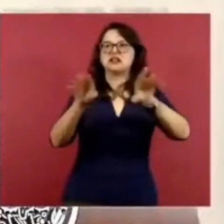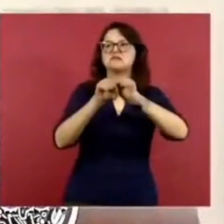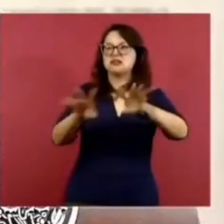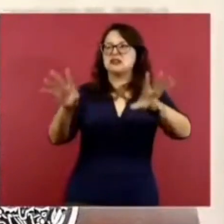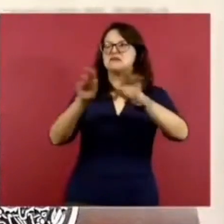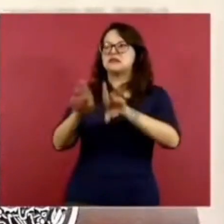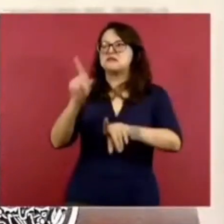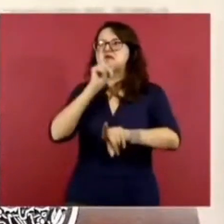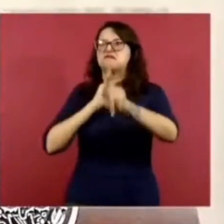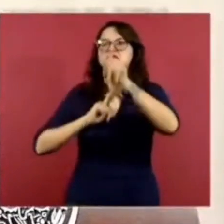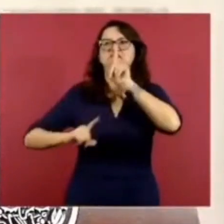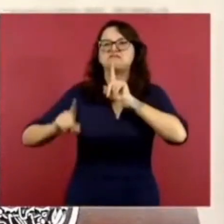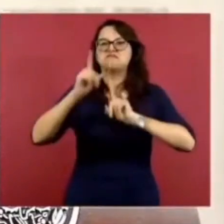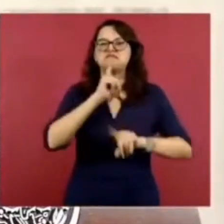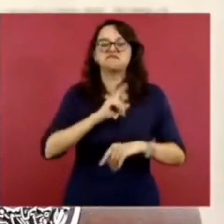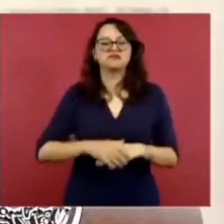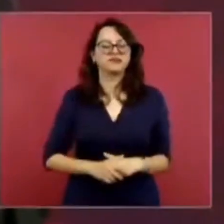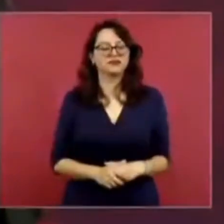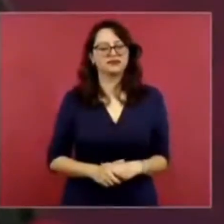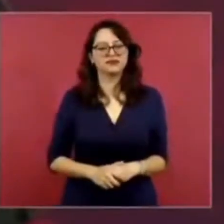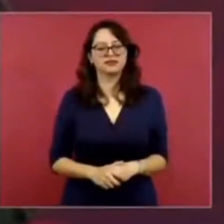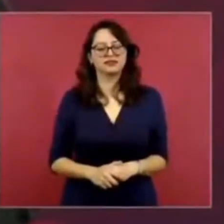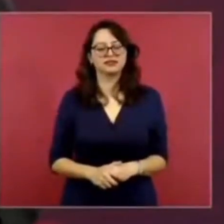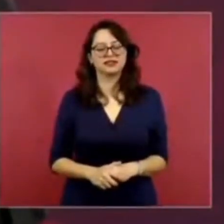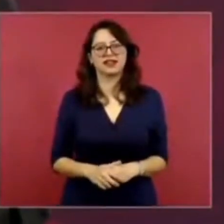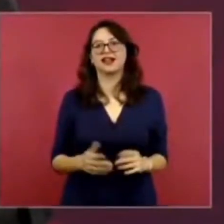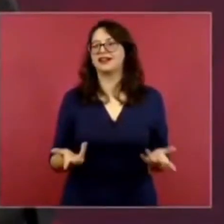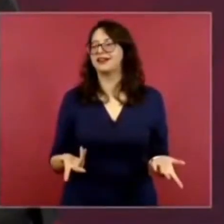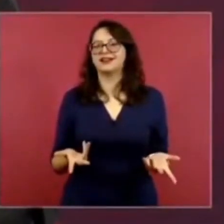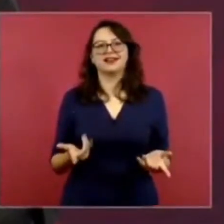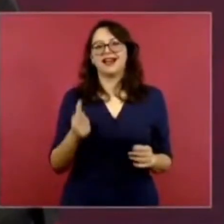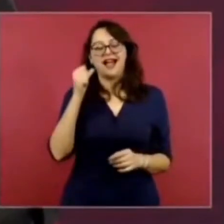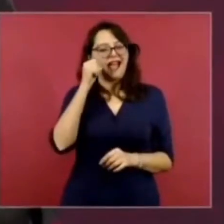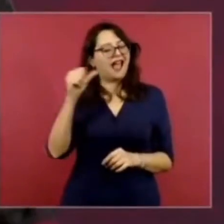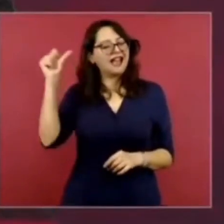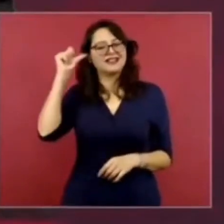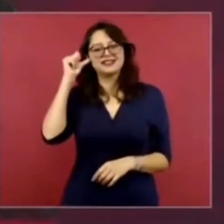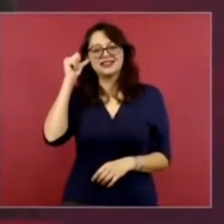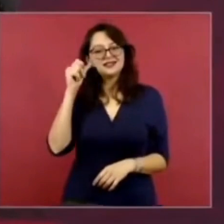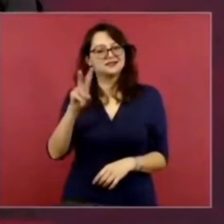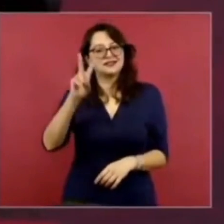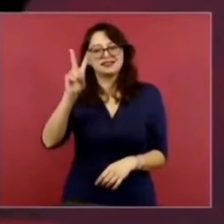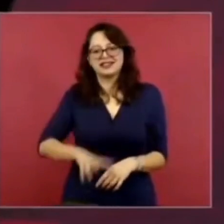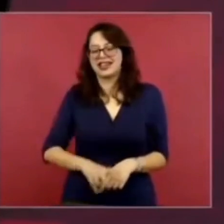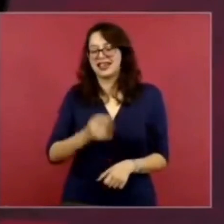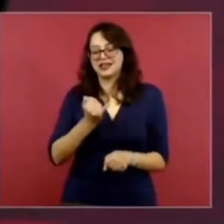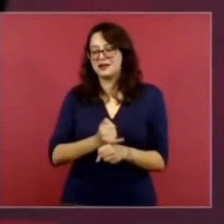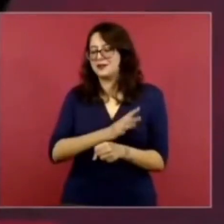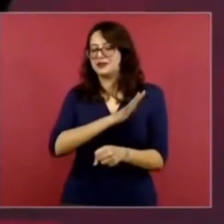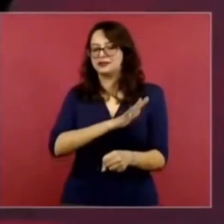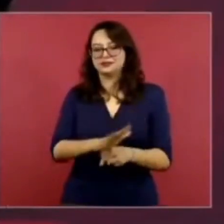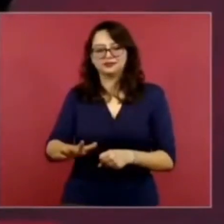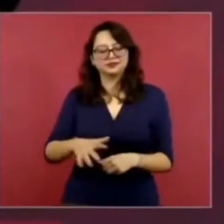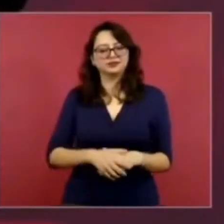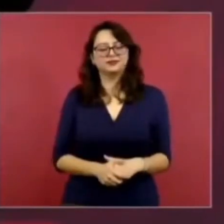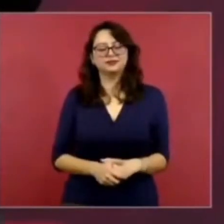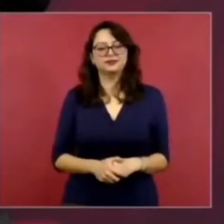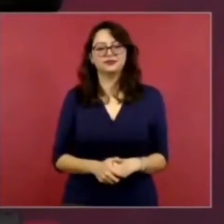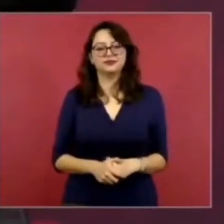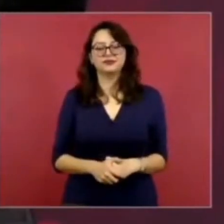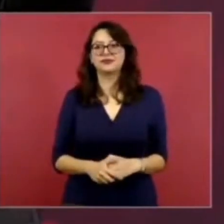me dieron un aventón de una empresa minera, porque había una convención